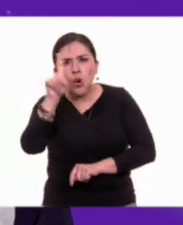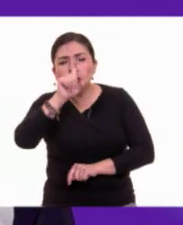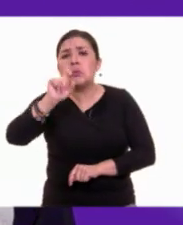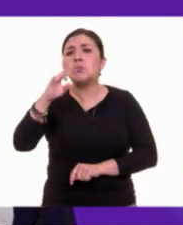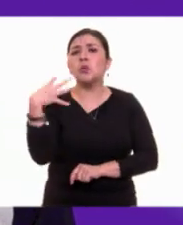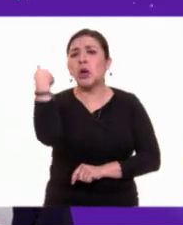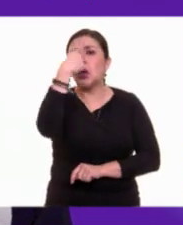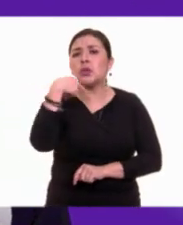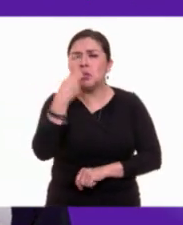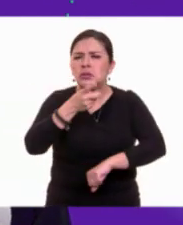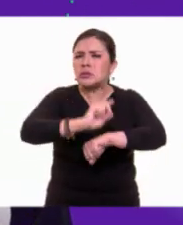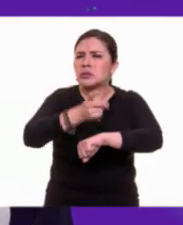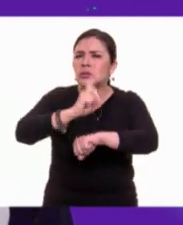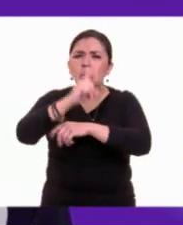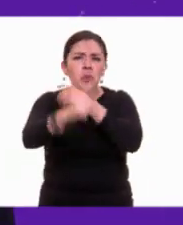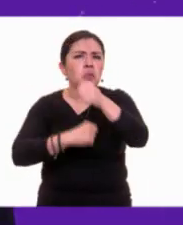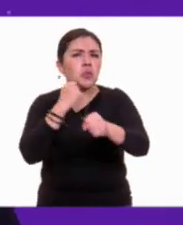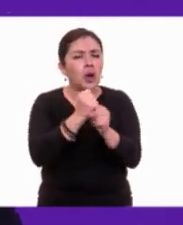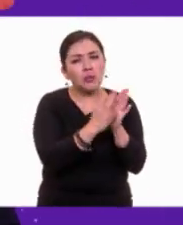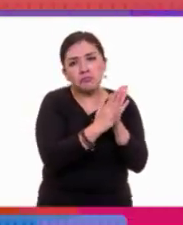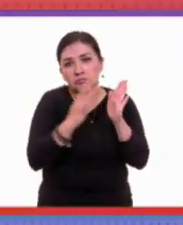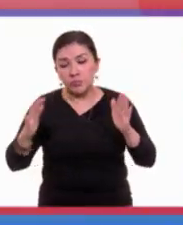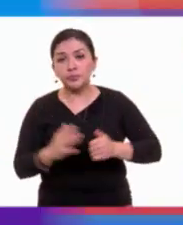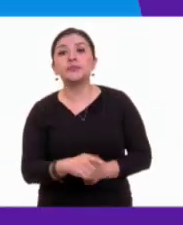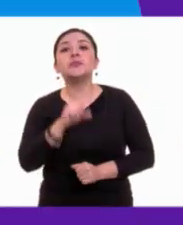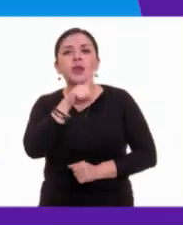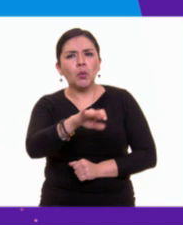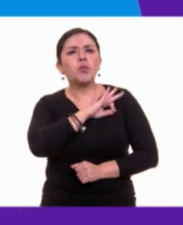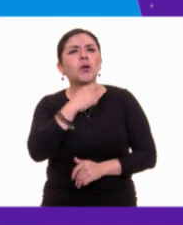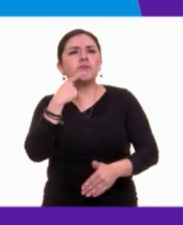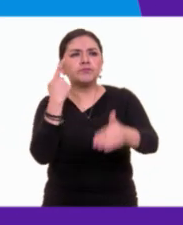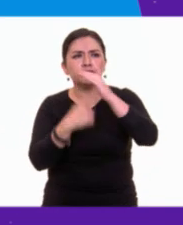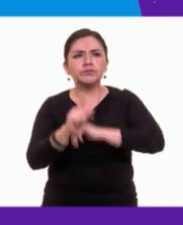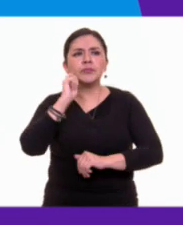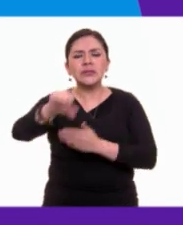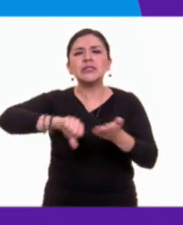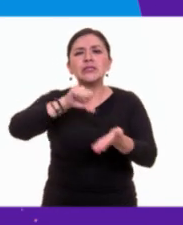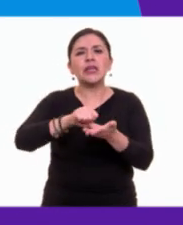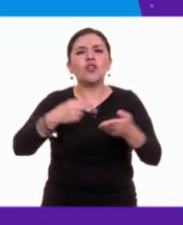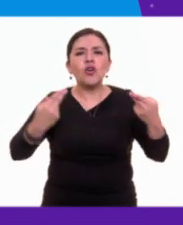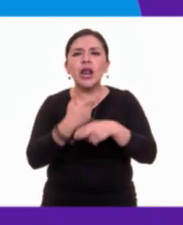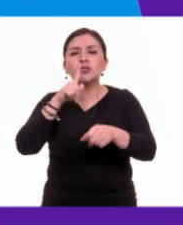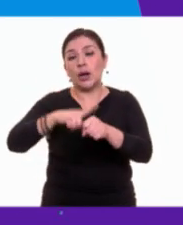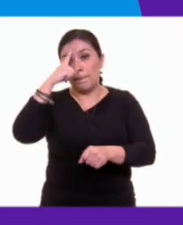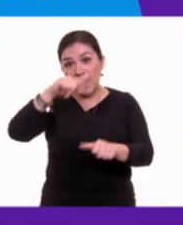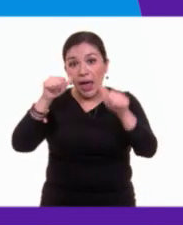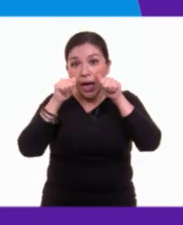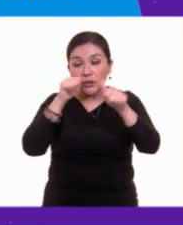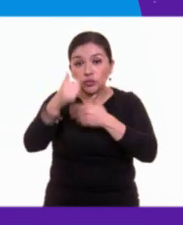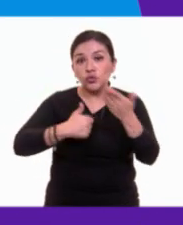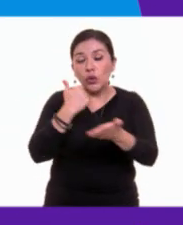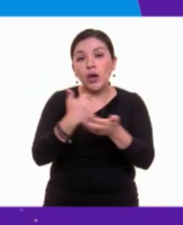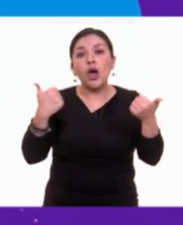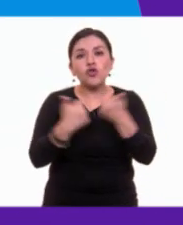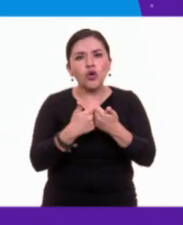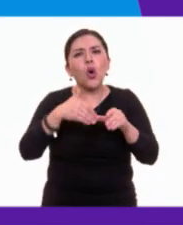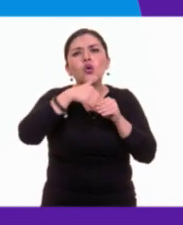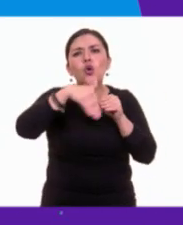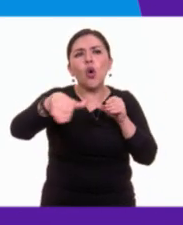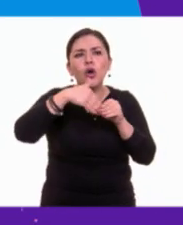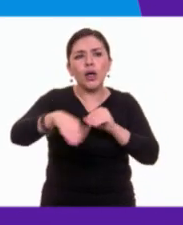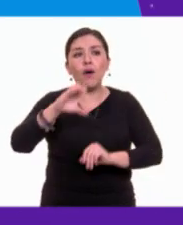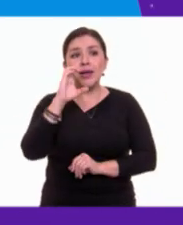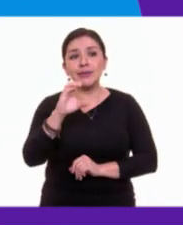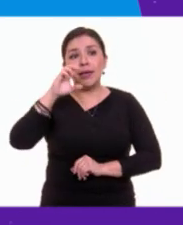24 horas todos los días del año. También, puedes denunciar en el Centro Nacional de Atención Ciudadana a través del correo